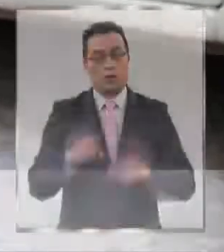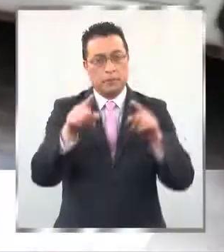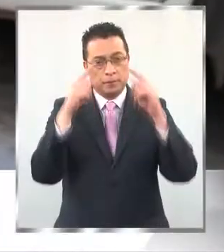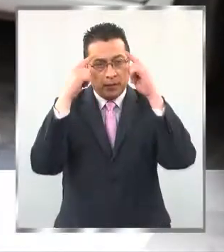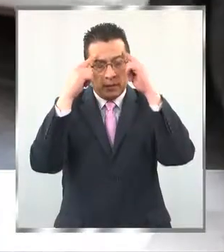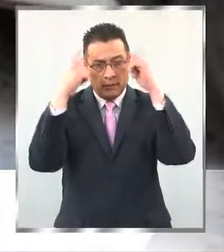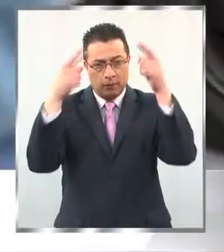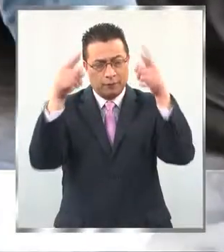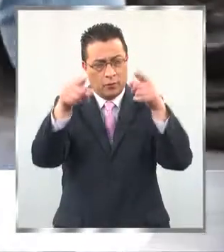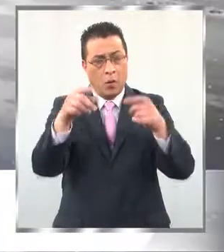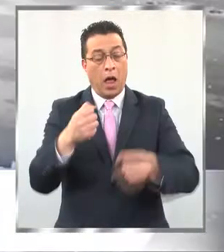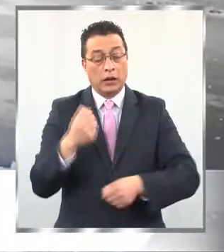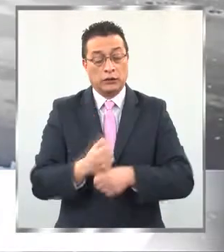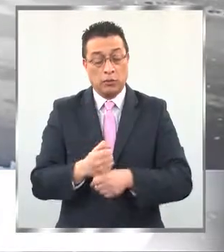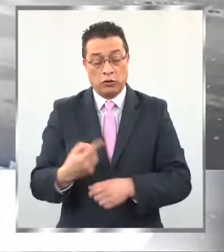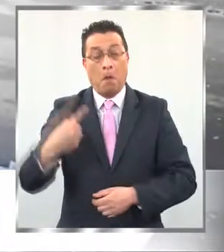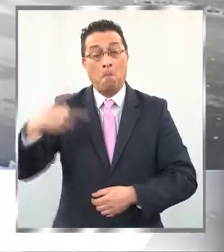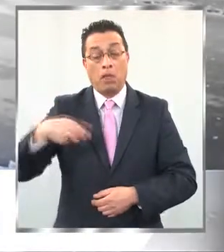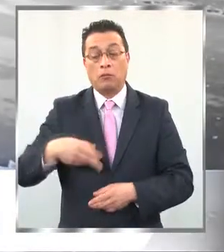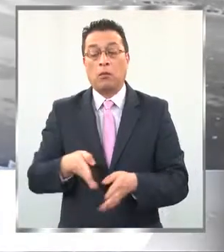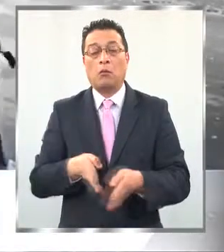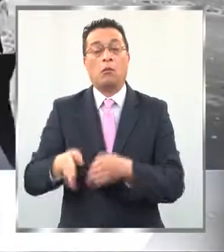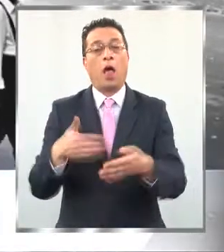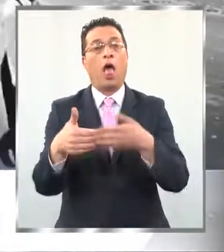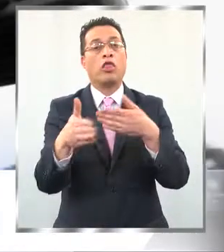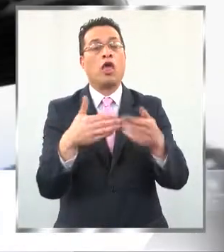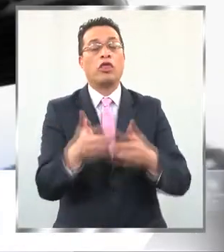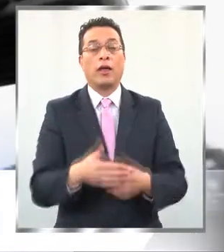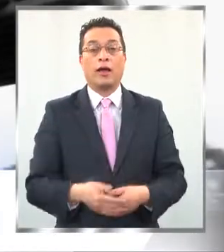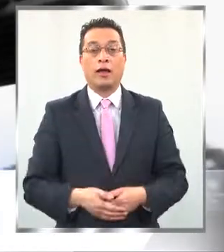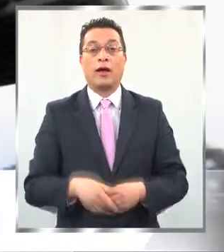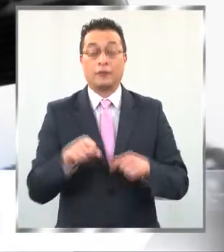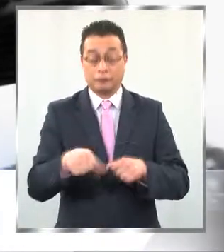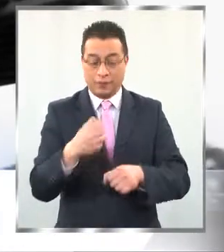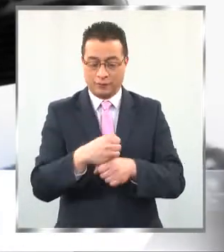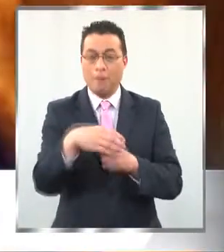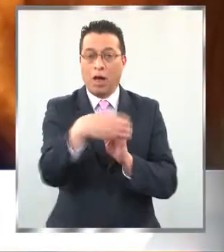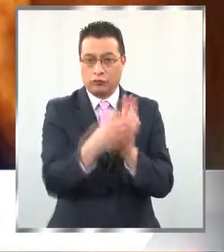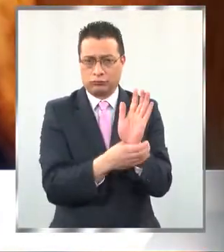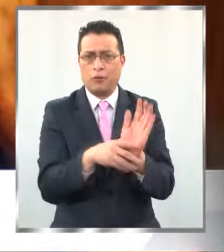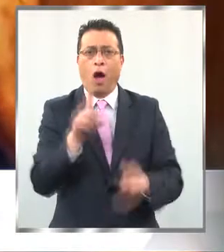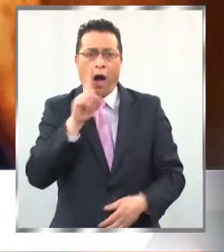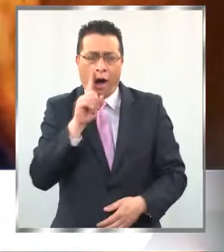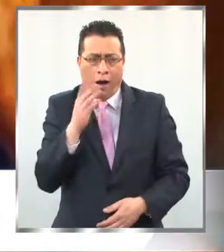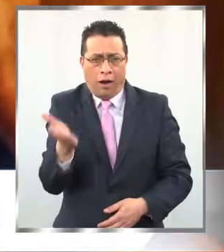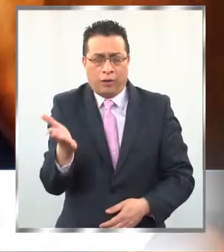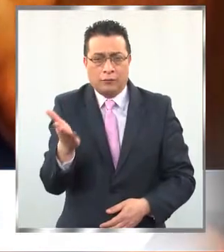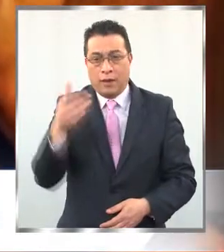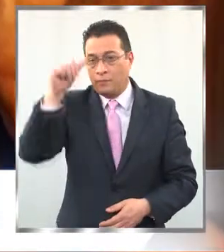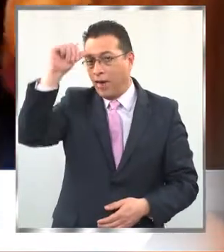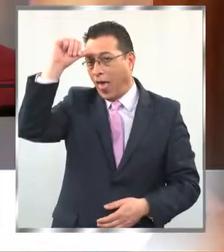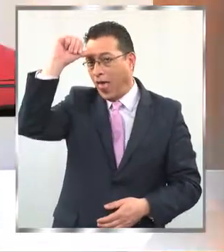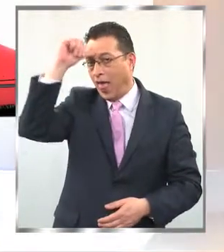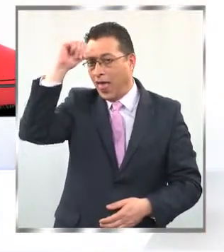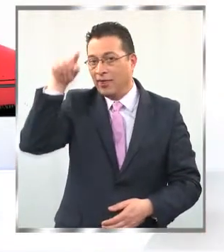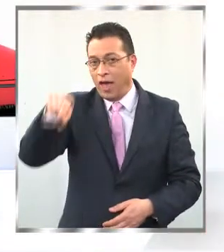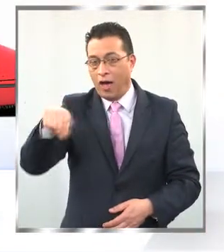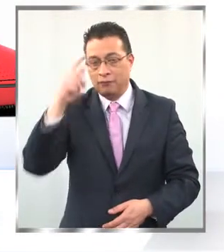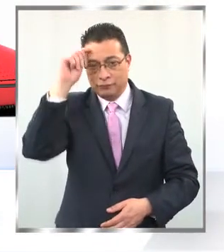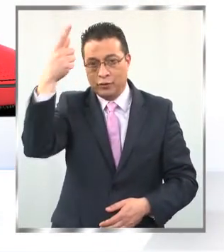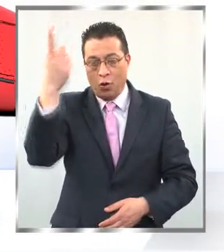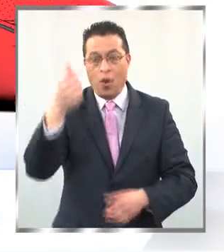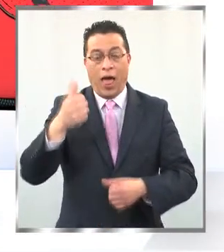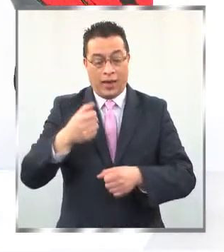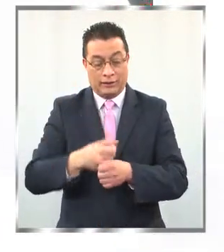¿Te imaginas tener unos zapatos que te guíen hasta dónde quieres ir? Pues este calzado sí existe. En la India,